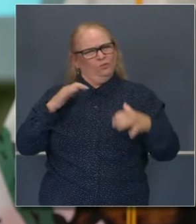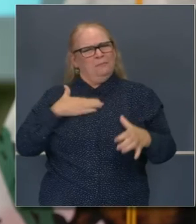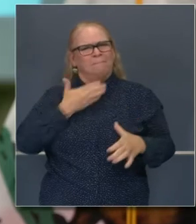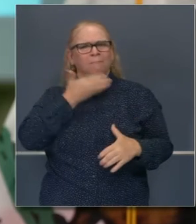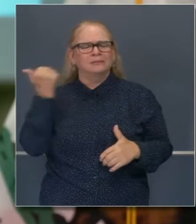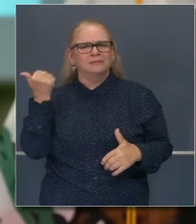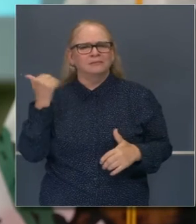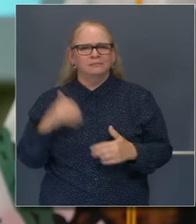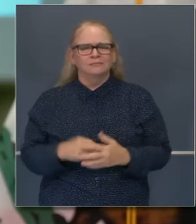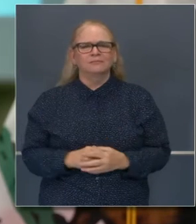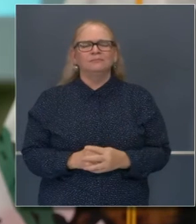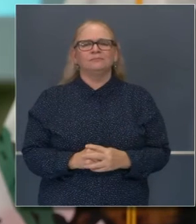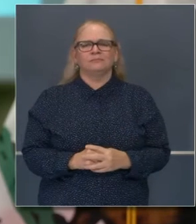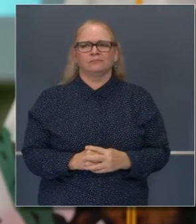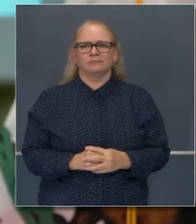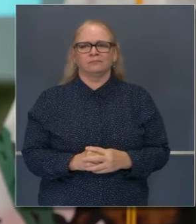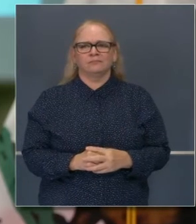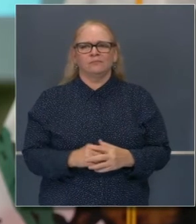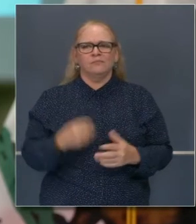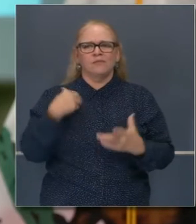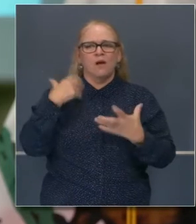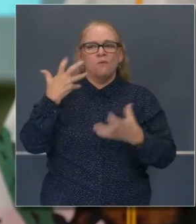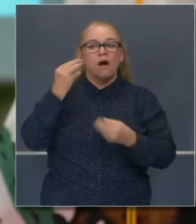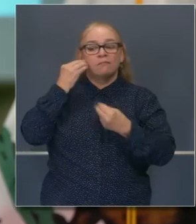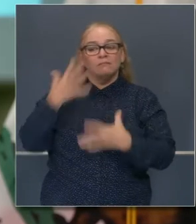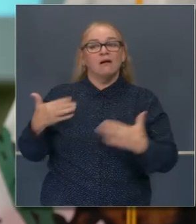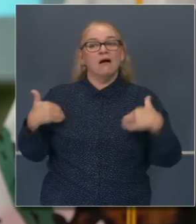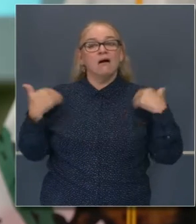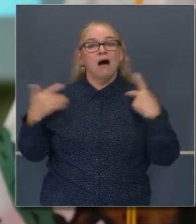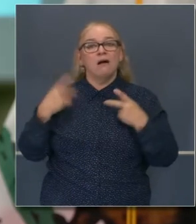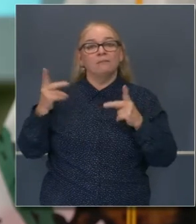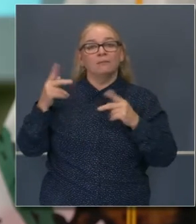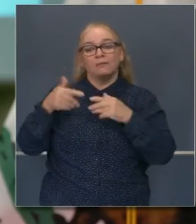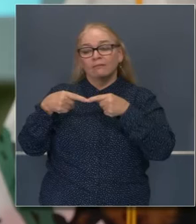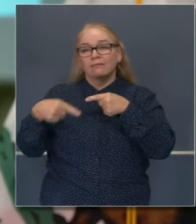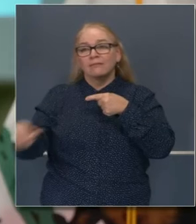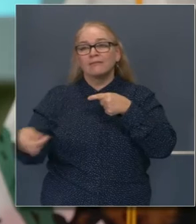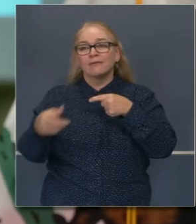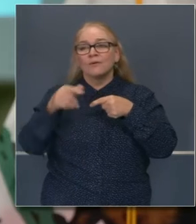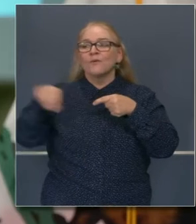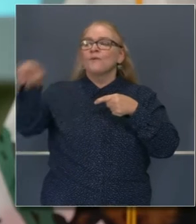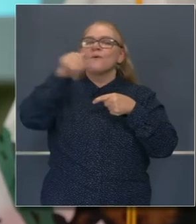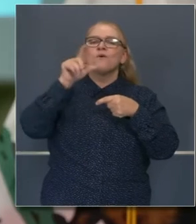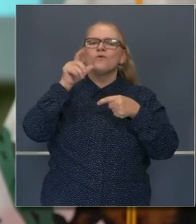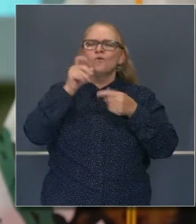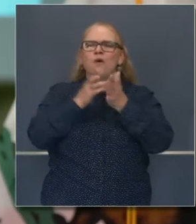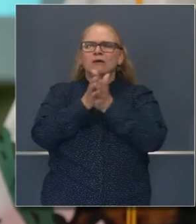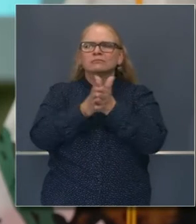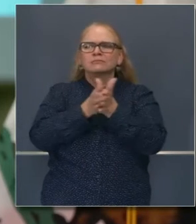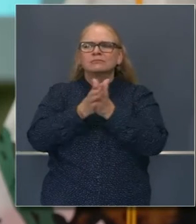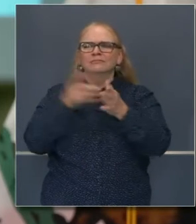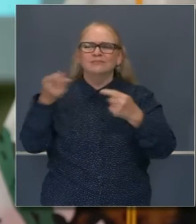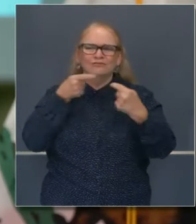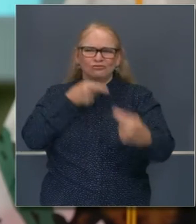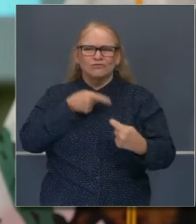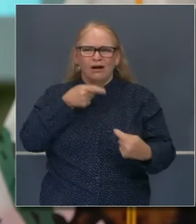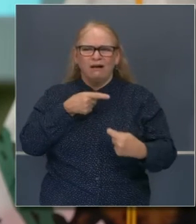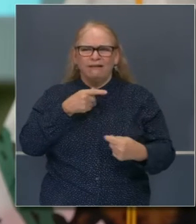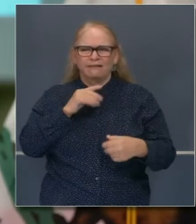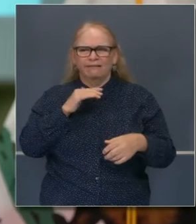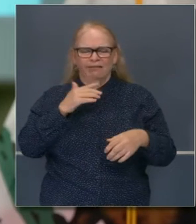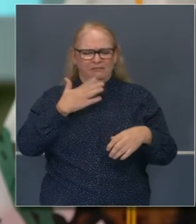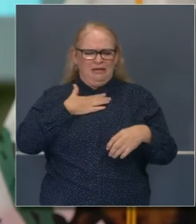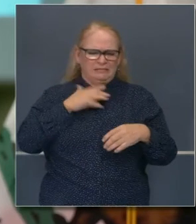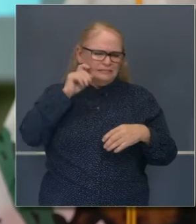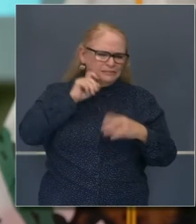alto posible. Y quiero decir a alguna persona joven que puede estar escuchando el día de hoy, quien tal vez está forcejeando con su